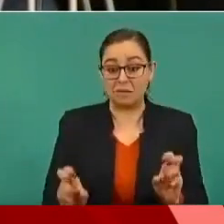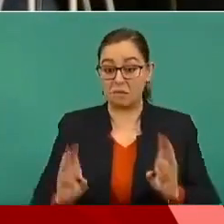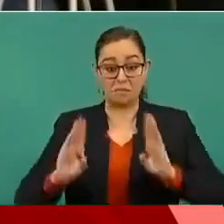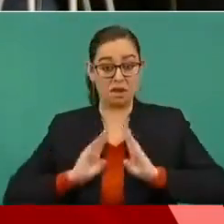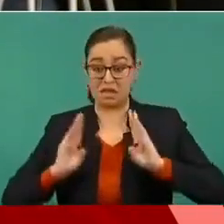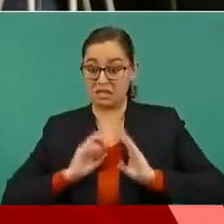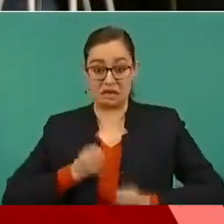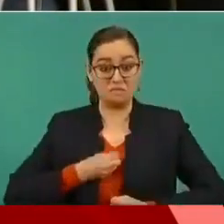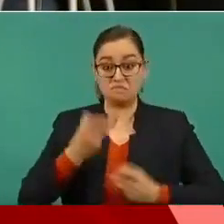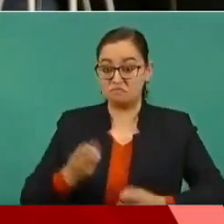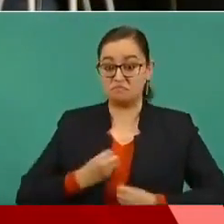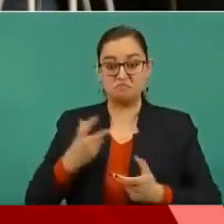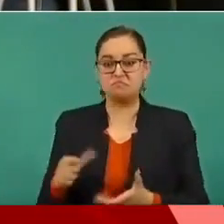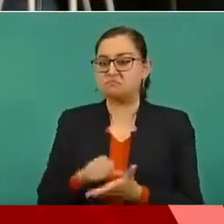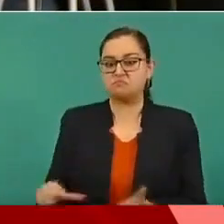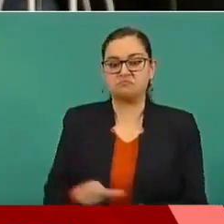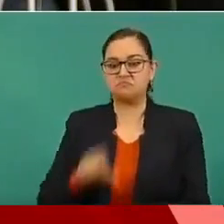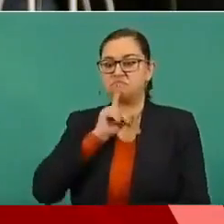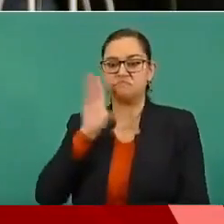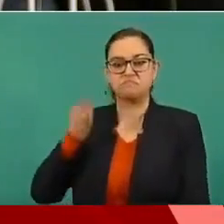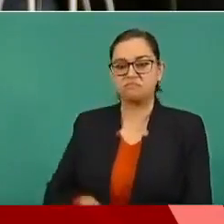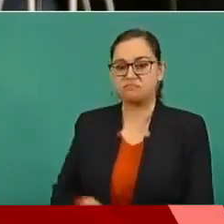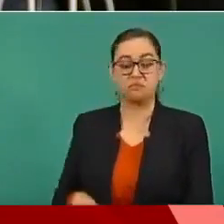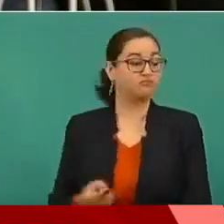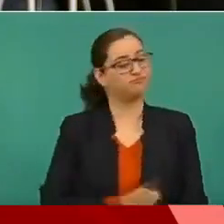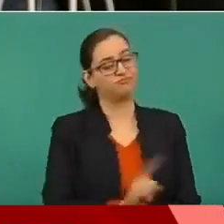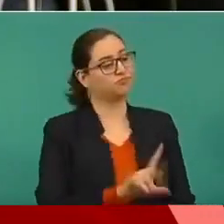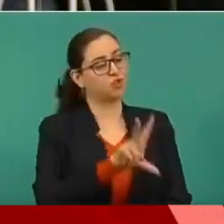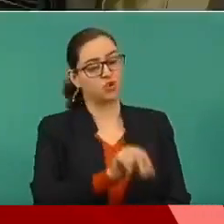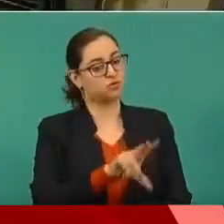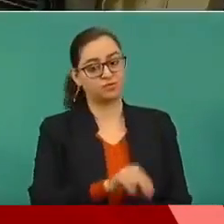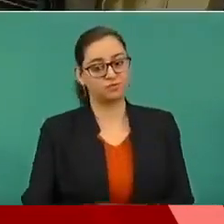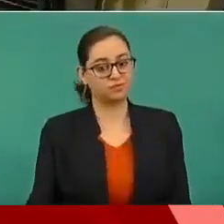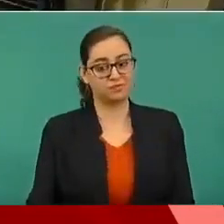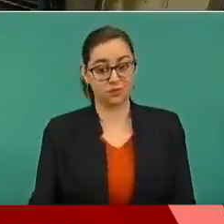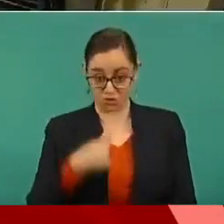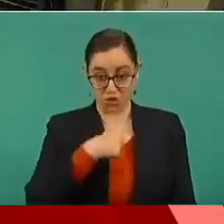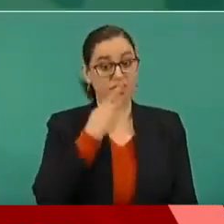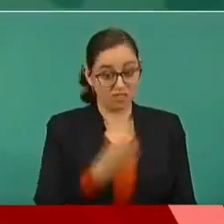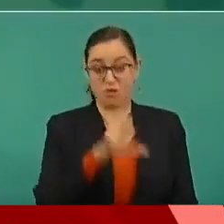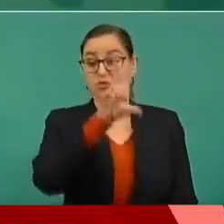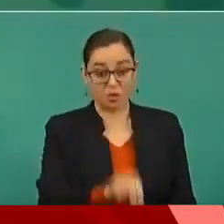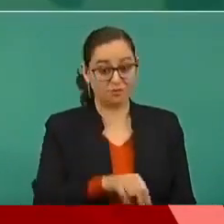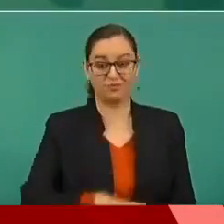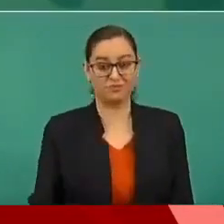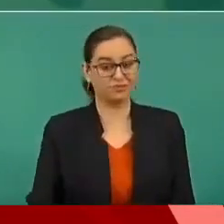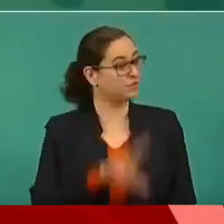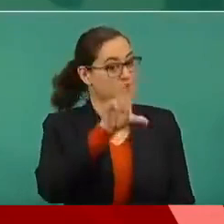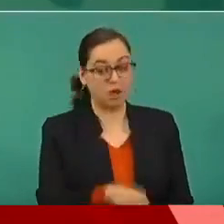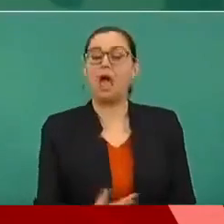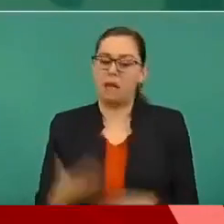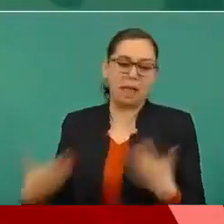testimonios de los militares son los que aún están ocultos. Pues no. Sí. En específico te digo que no. Bueno, está bien.